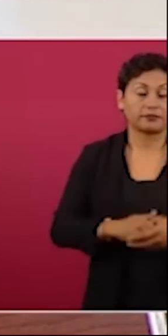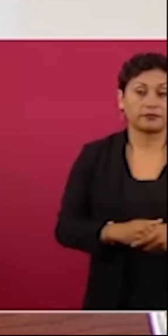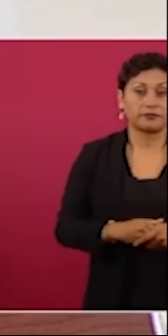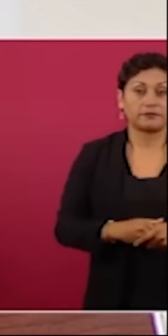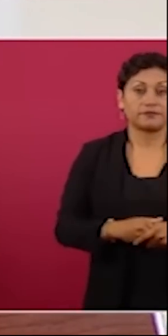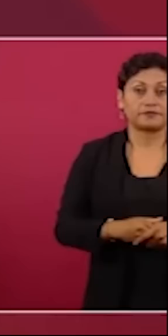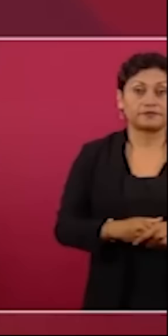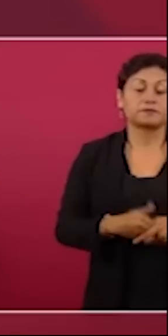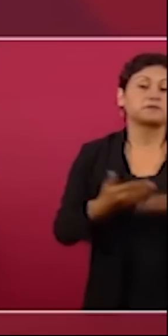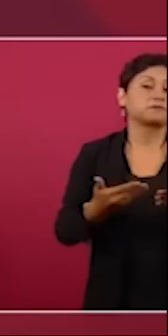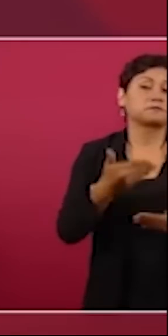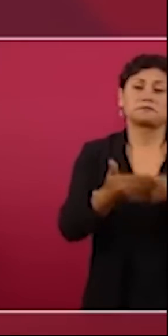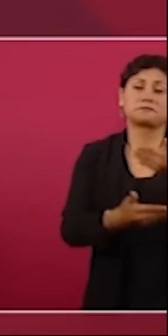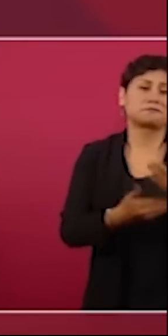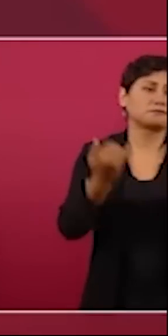y continuó lo mismo